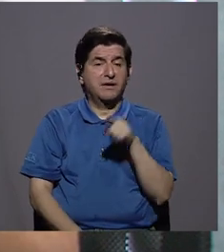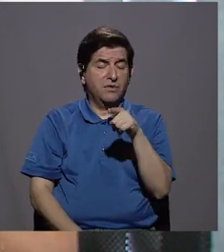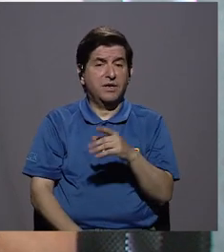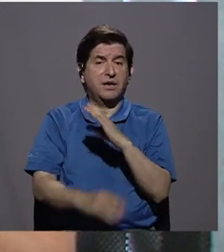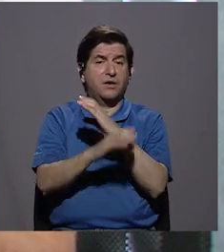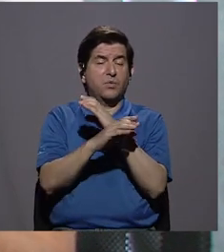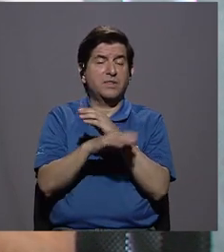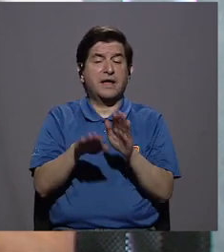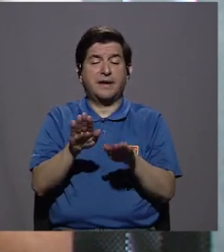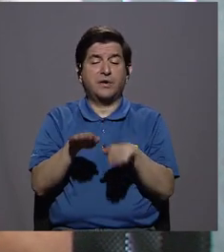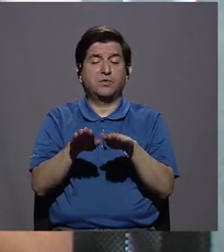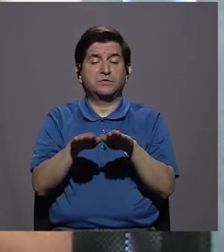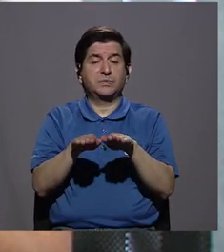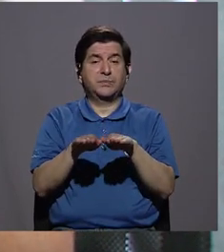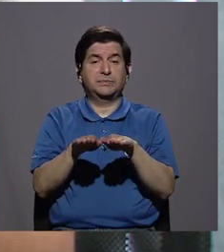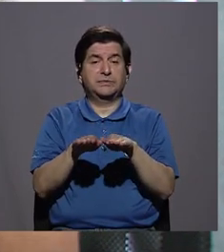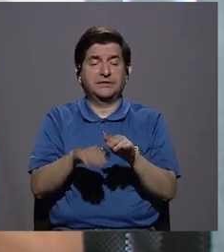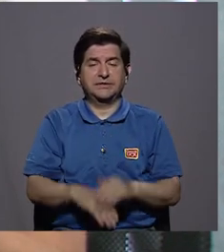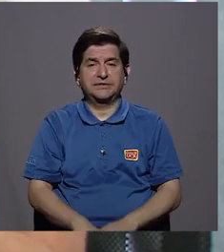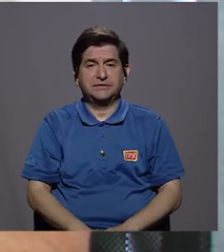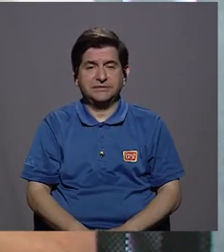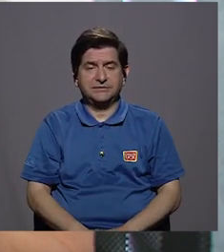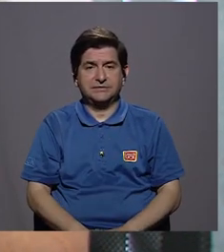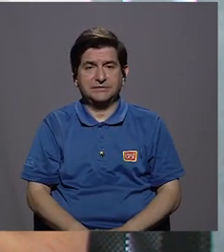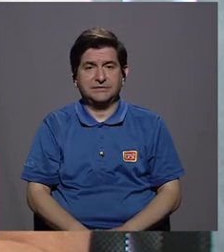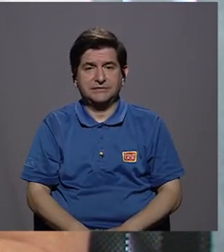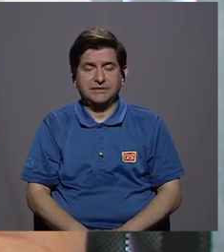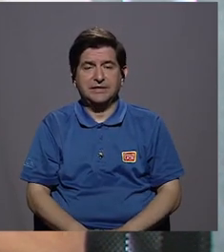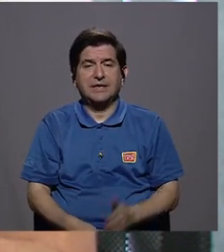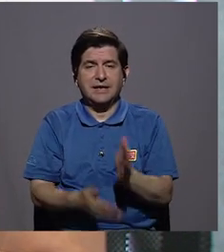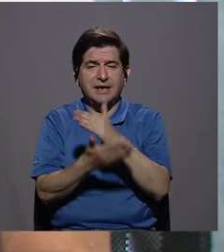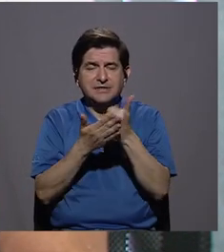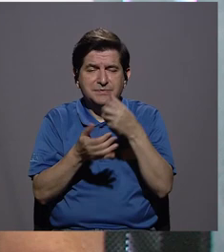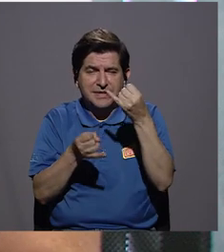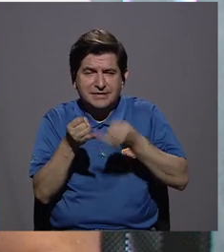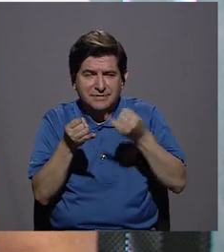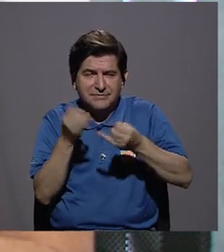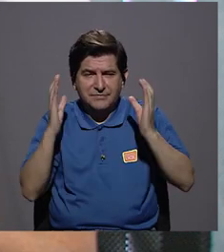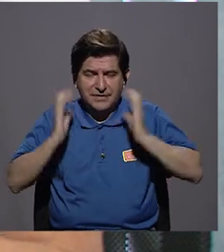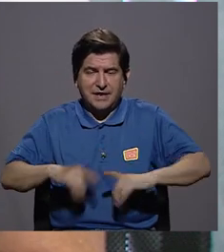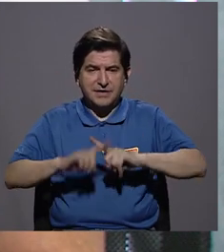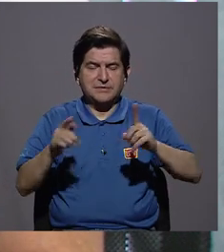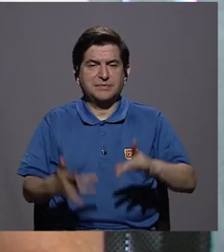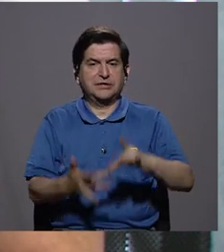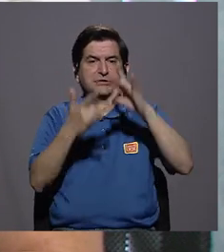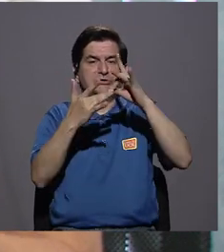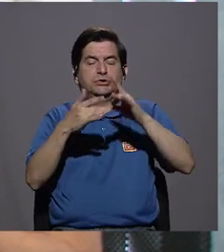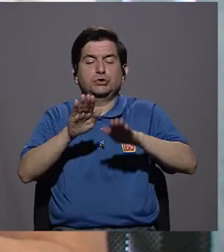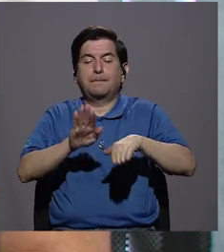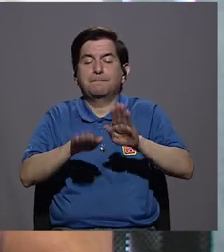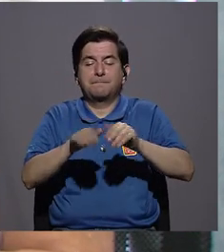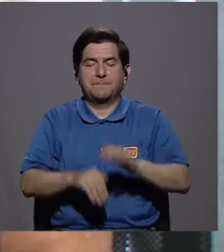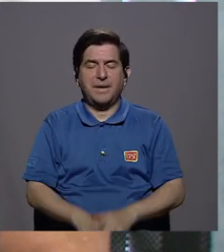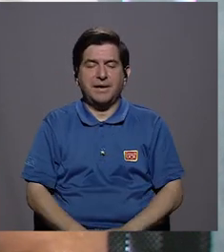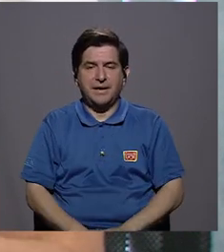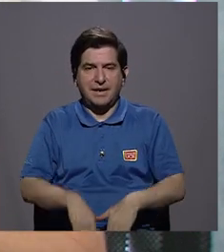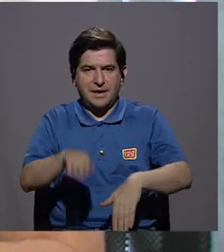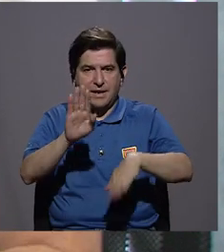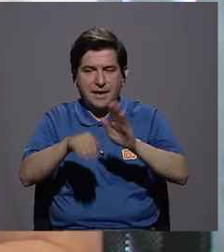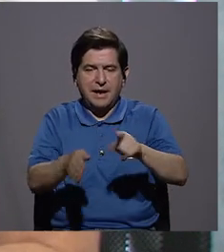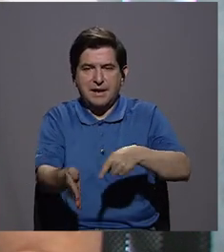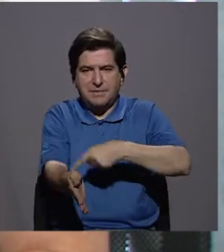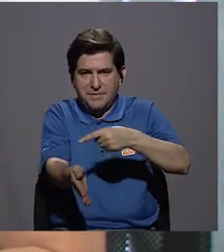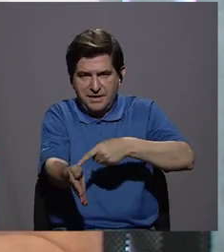que es el pie, los pies, las regiones terminales del cuerpo, pero principalmente sus pies. El pie diabético